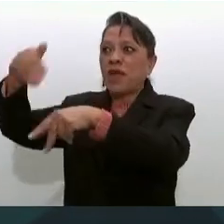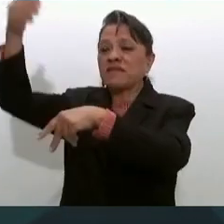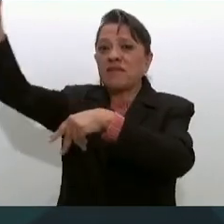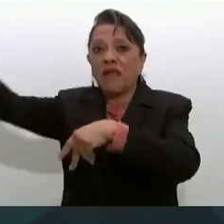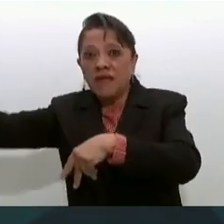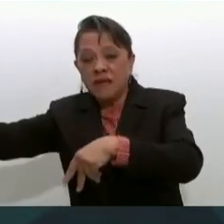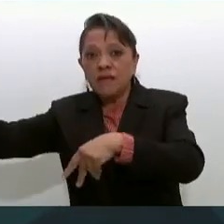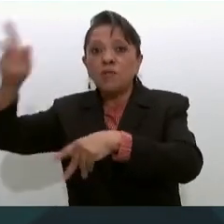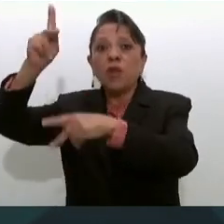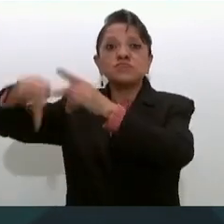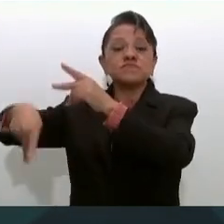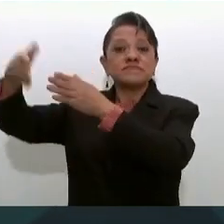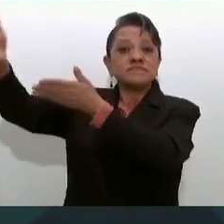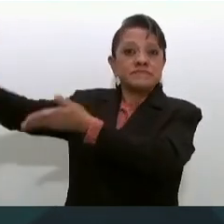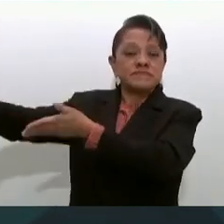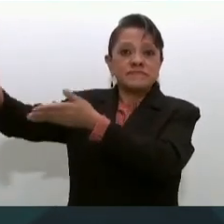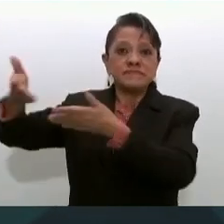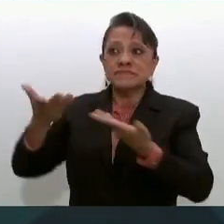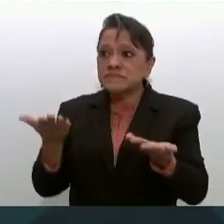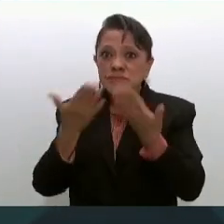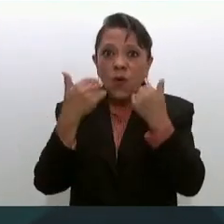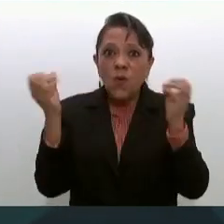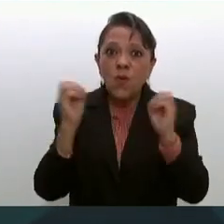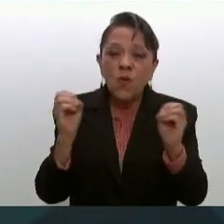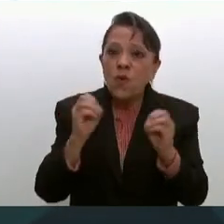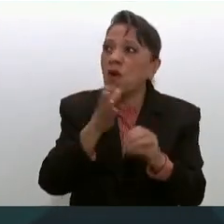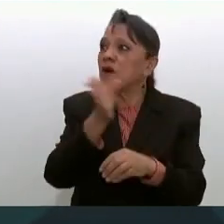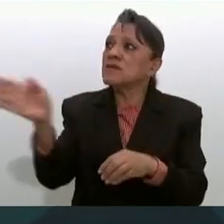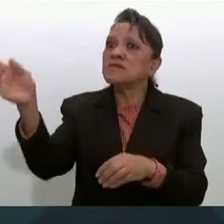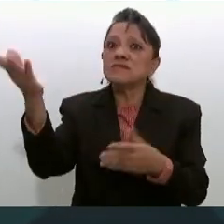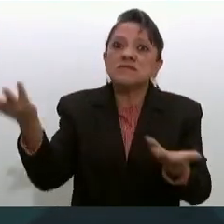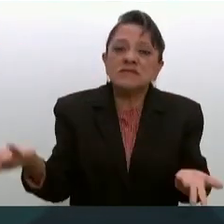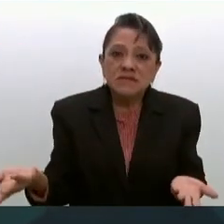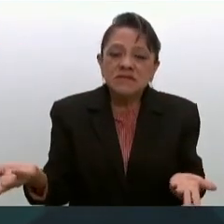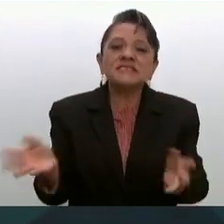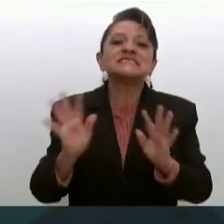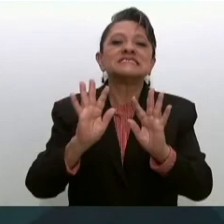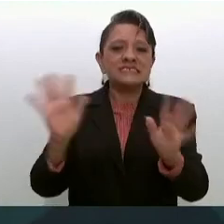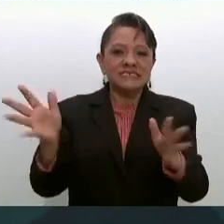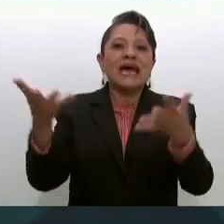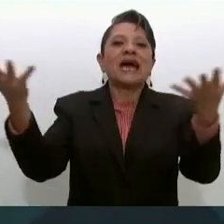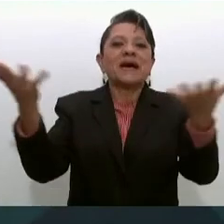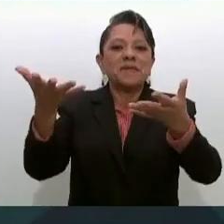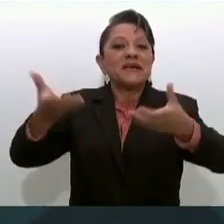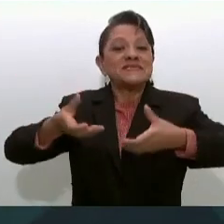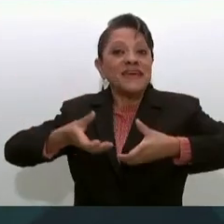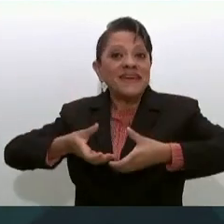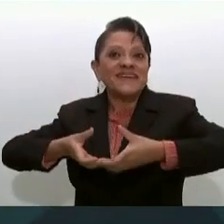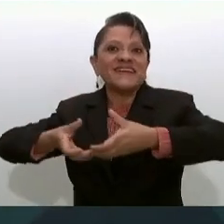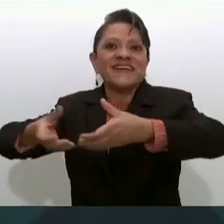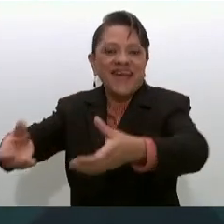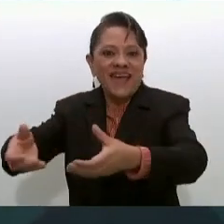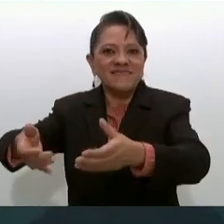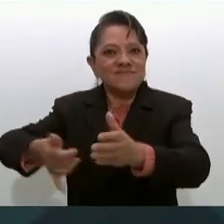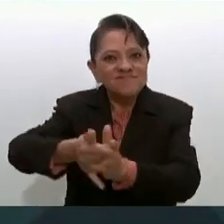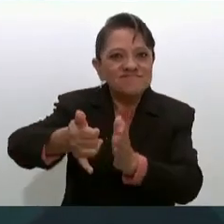Temisco se van a hacer las calles para